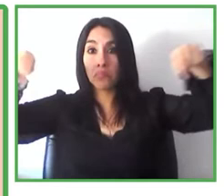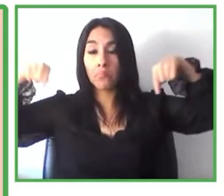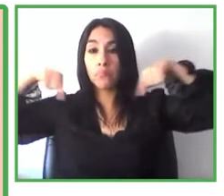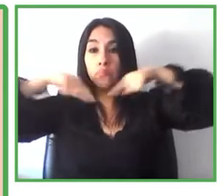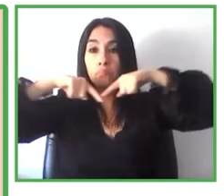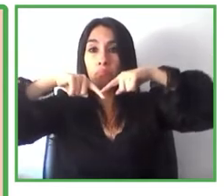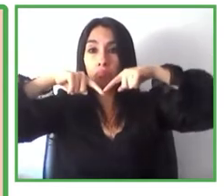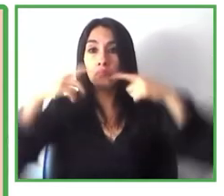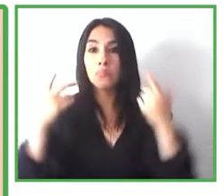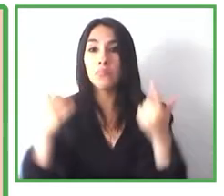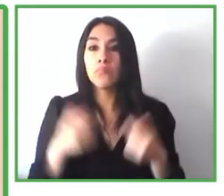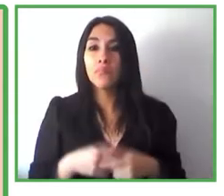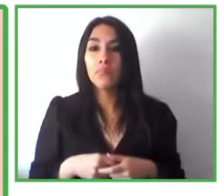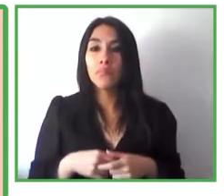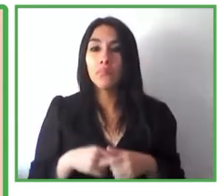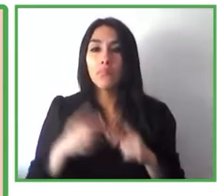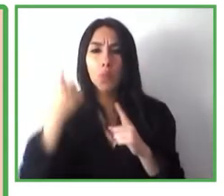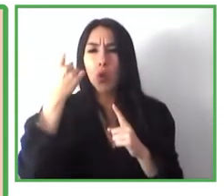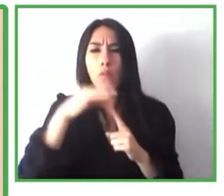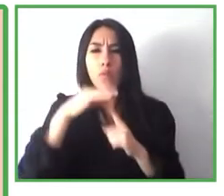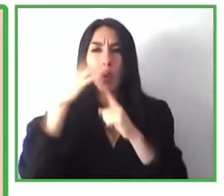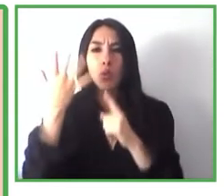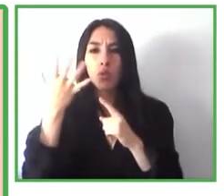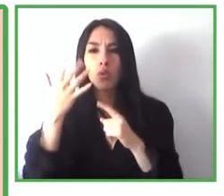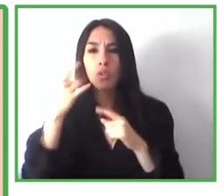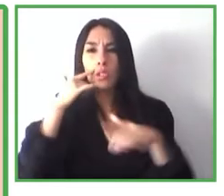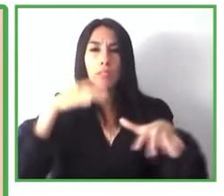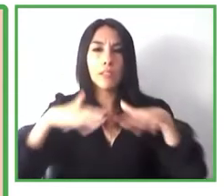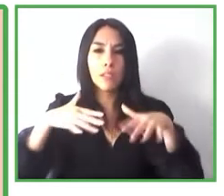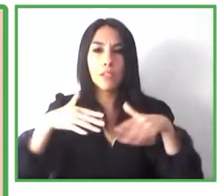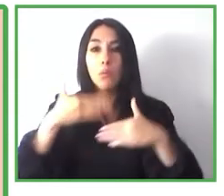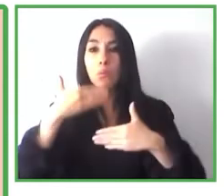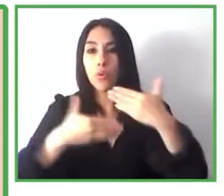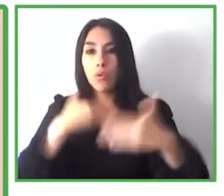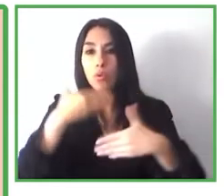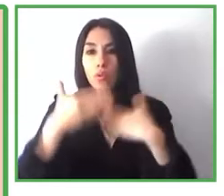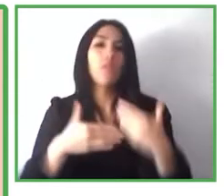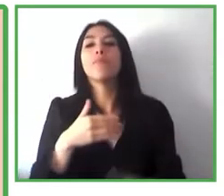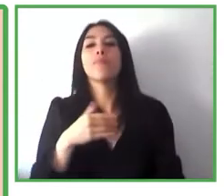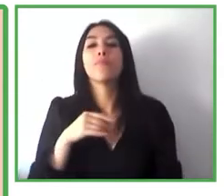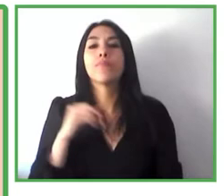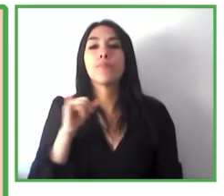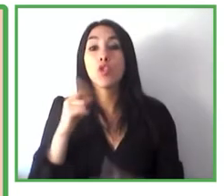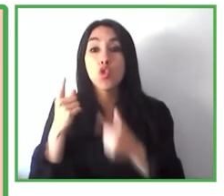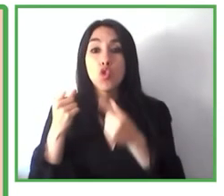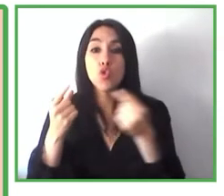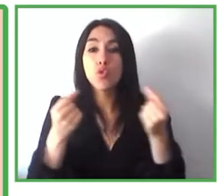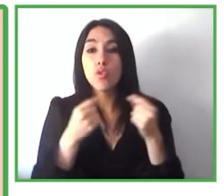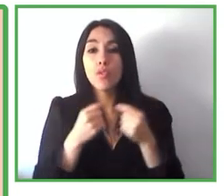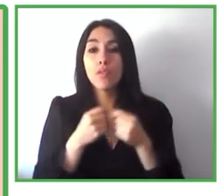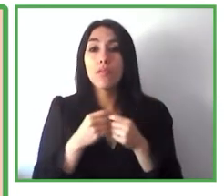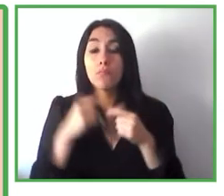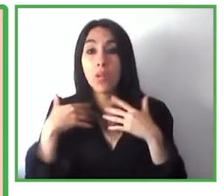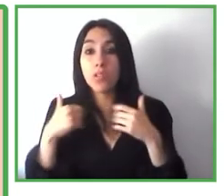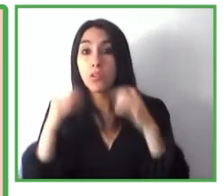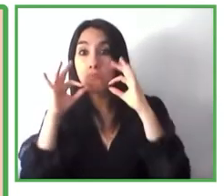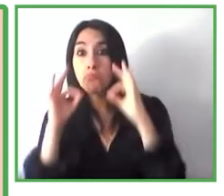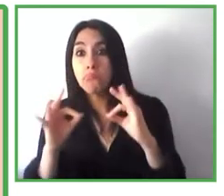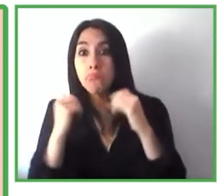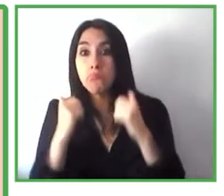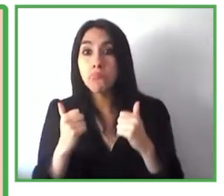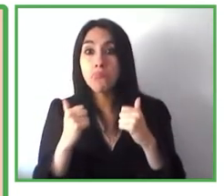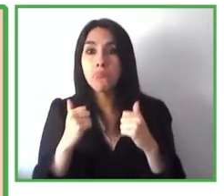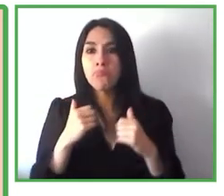que funciona o no funciona sino que sea capaz de crear un comportamiento y una reacción emocional determinados y principalmente